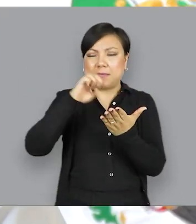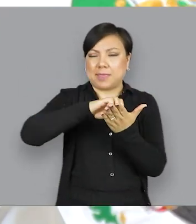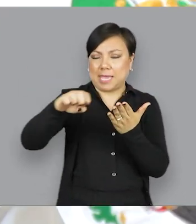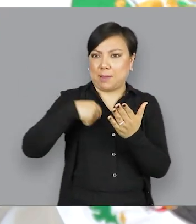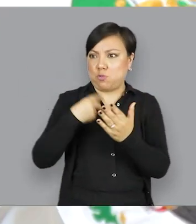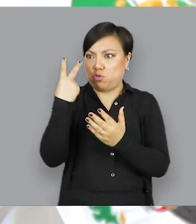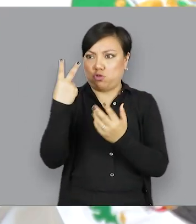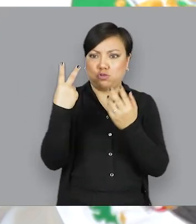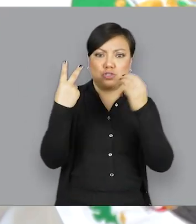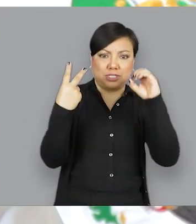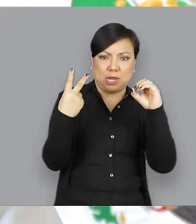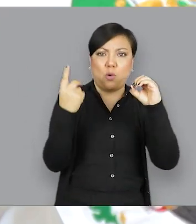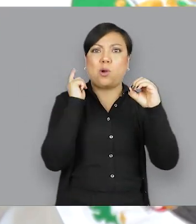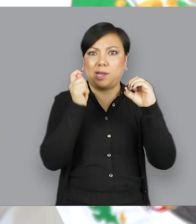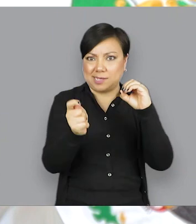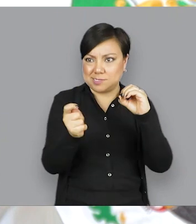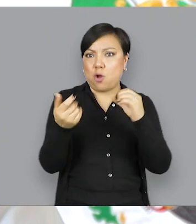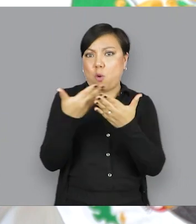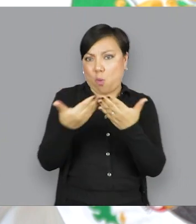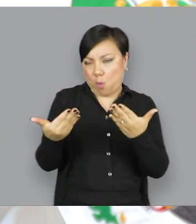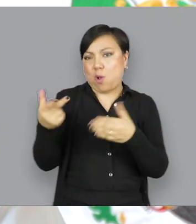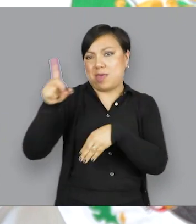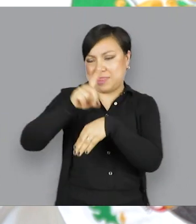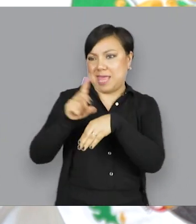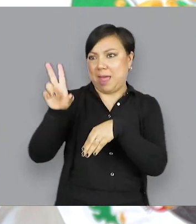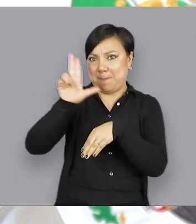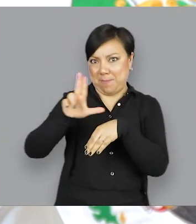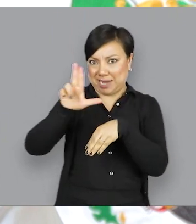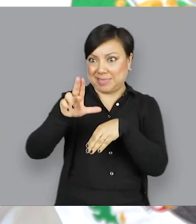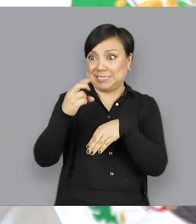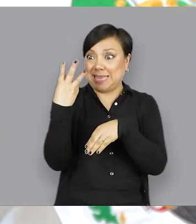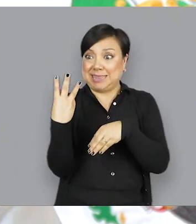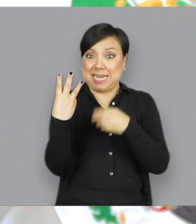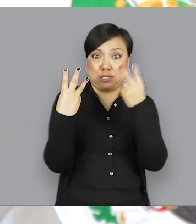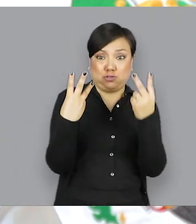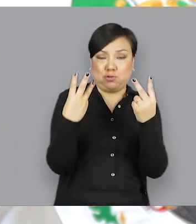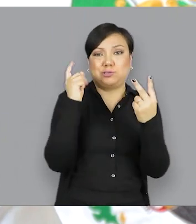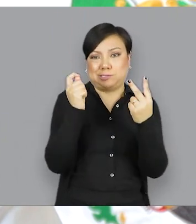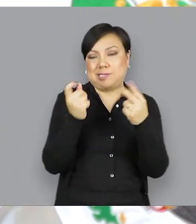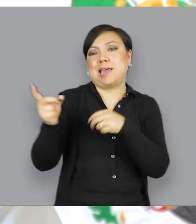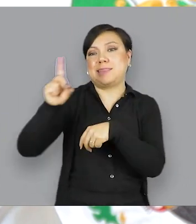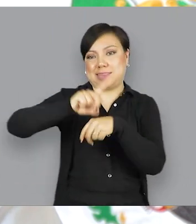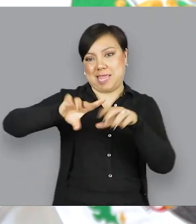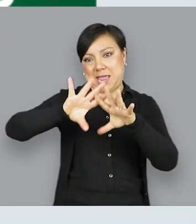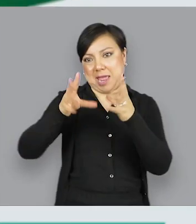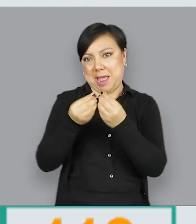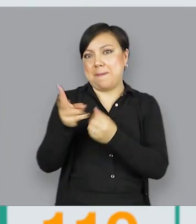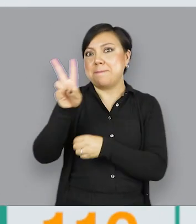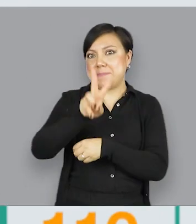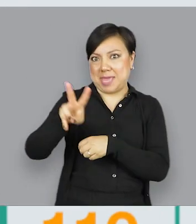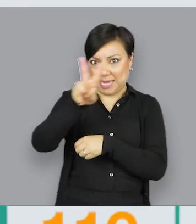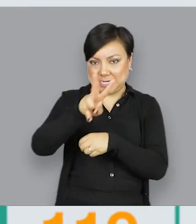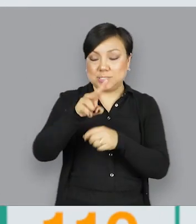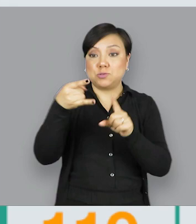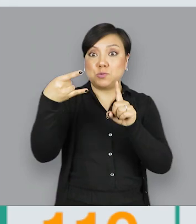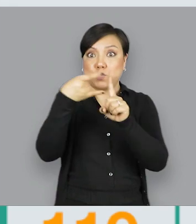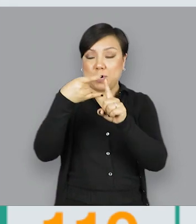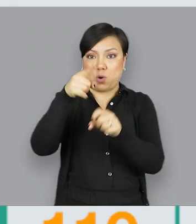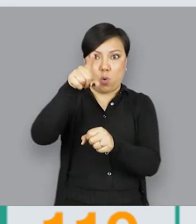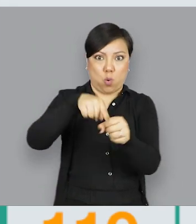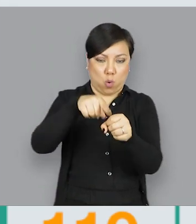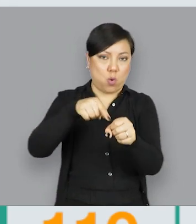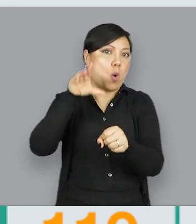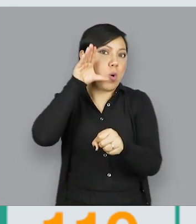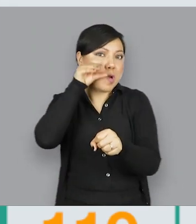Por ejemplo, 2 a 0 significa que estamos en martes y 3 a 2 nos indica que es viernes. En el cuadro naranja